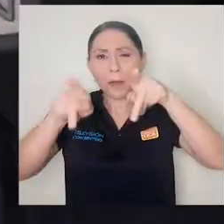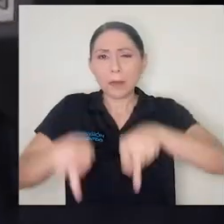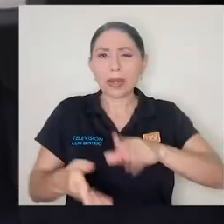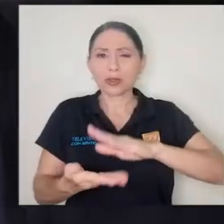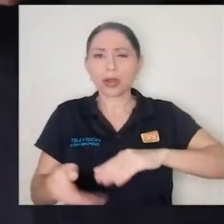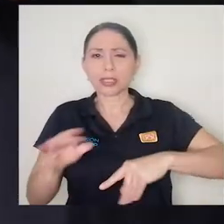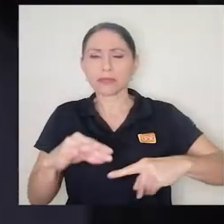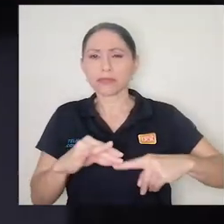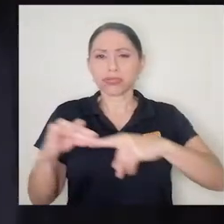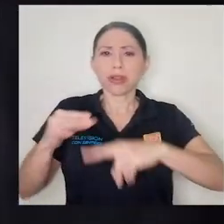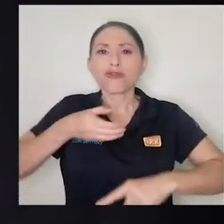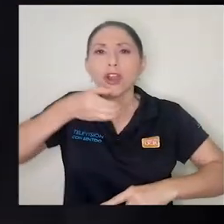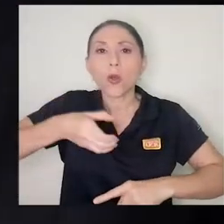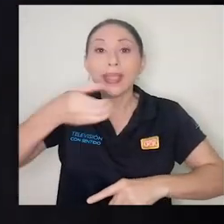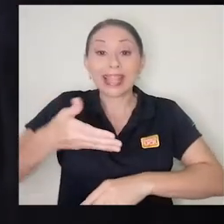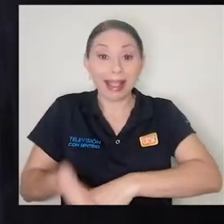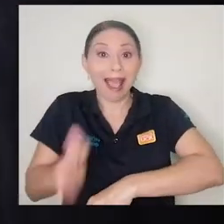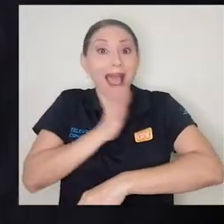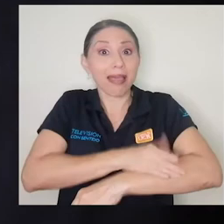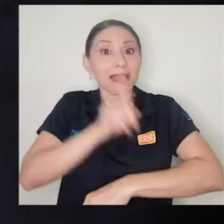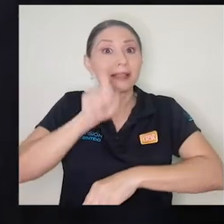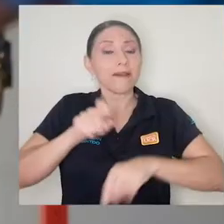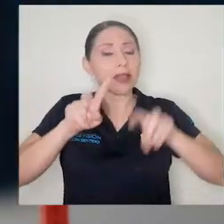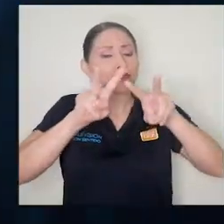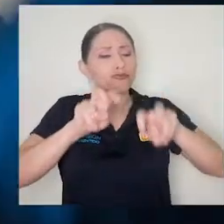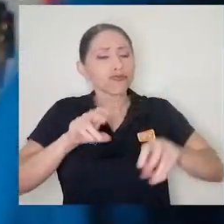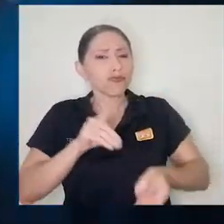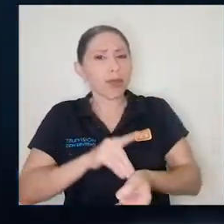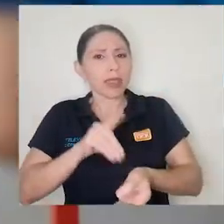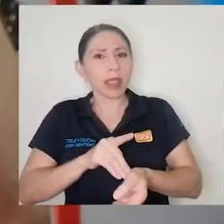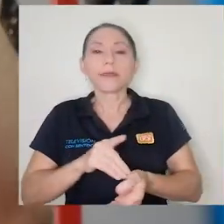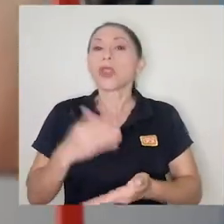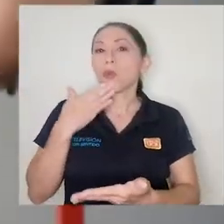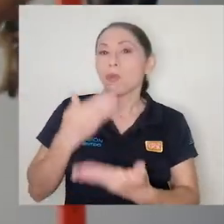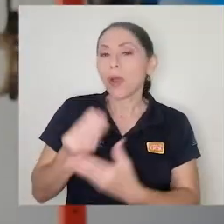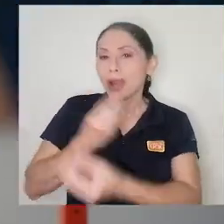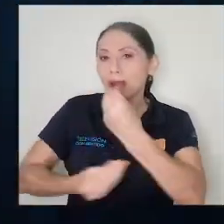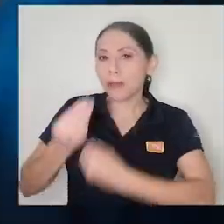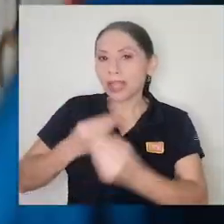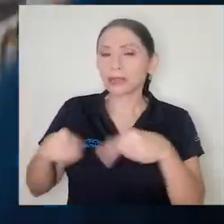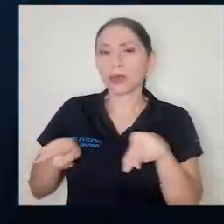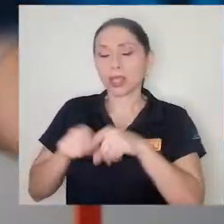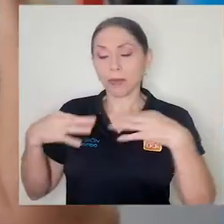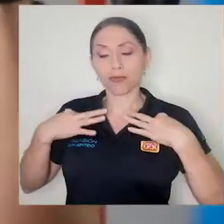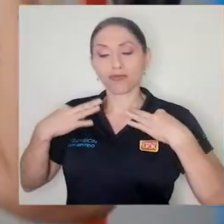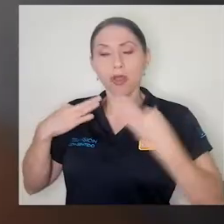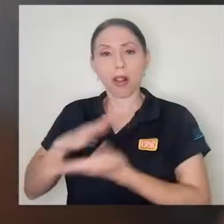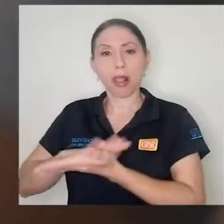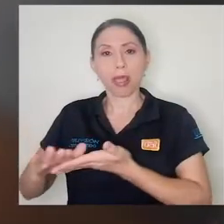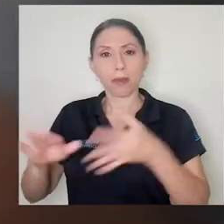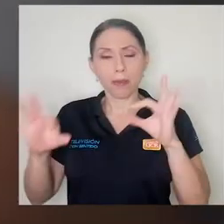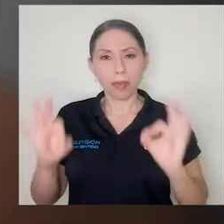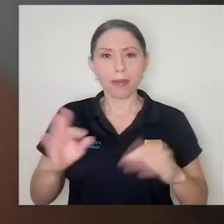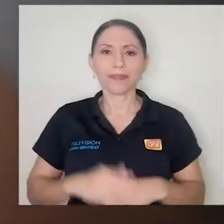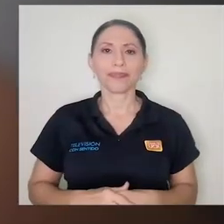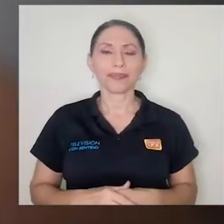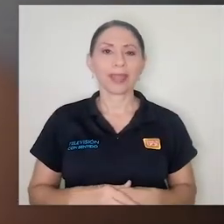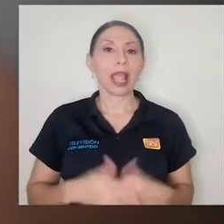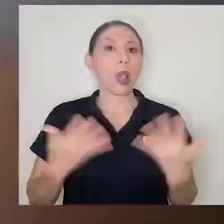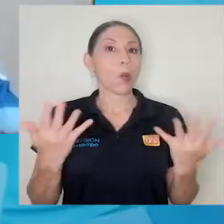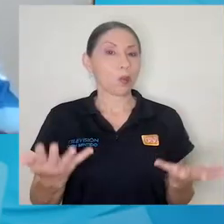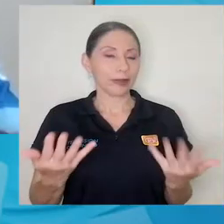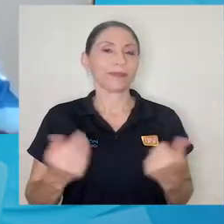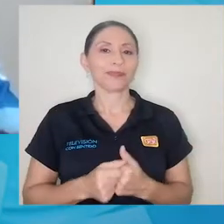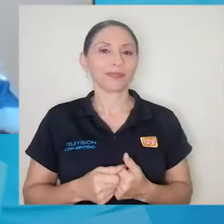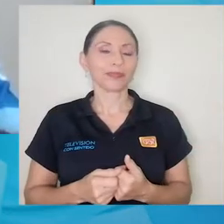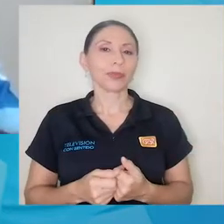expertos se recomiendan una revisión médica previa, una buena alimentación y la utilización de ropa limpia. En la parte